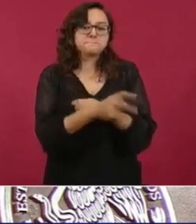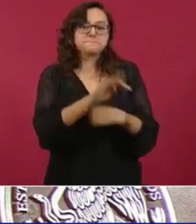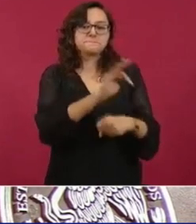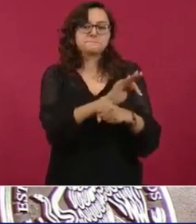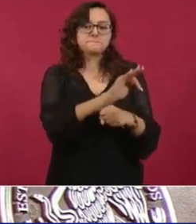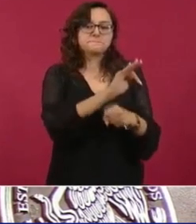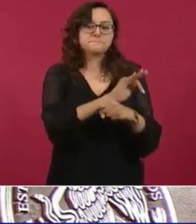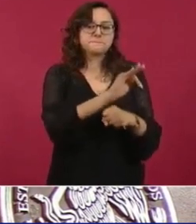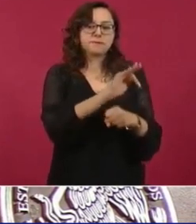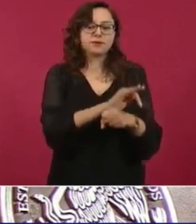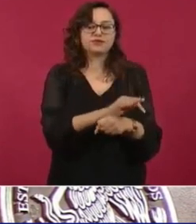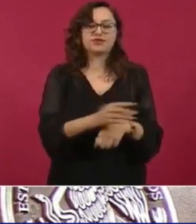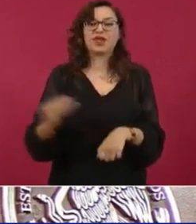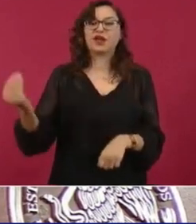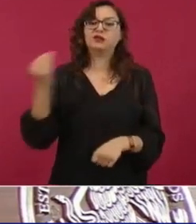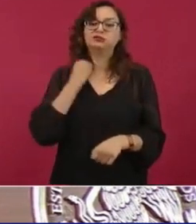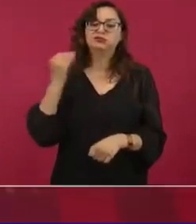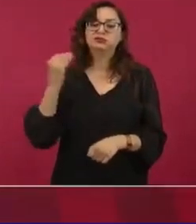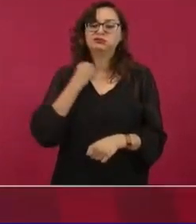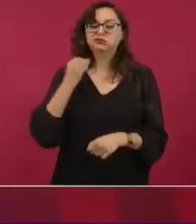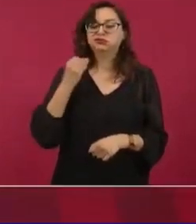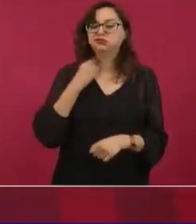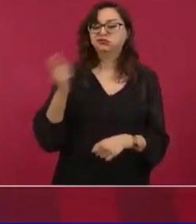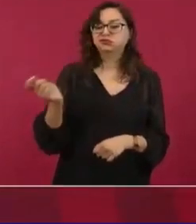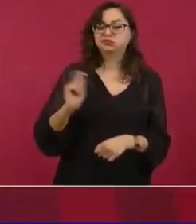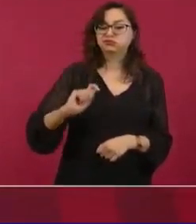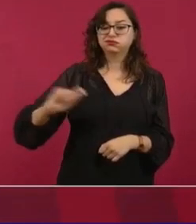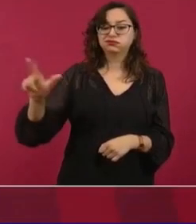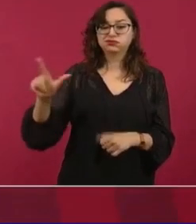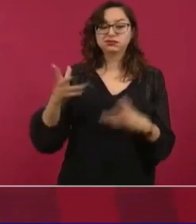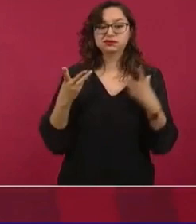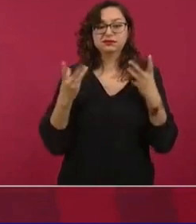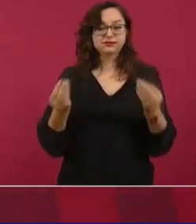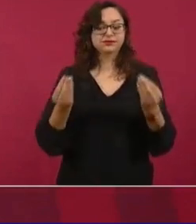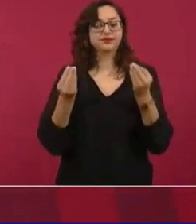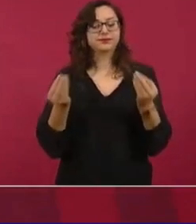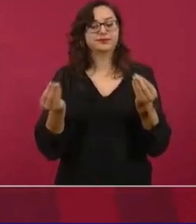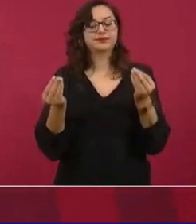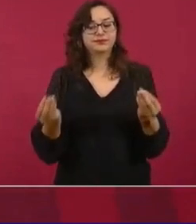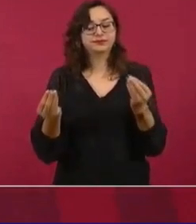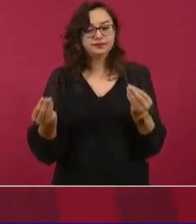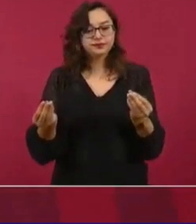despachos de abogados, despachos y todo.